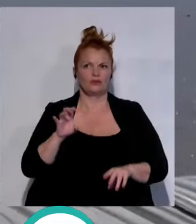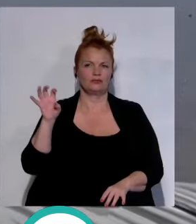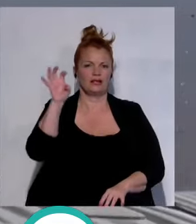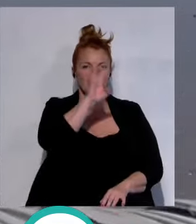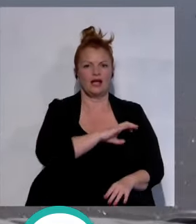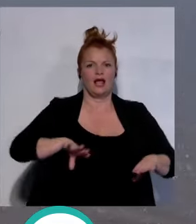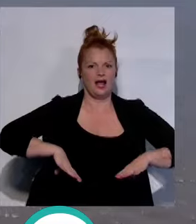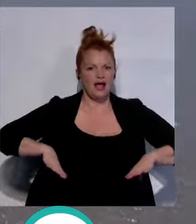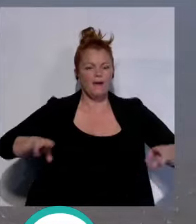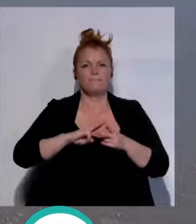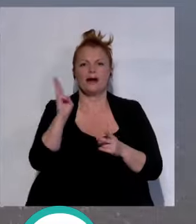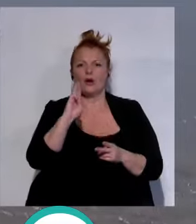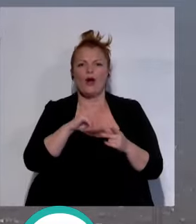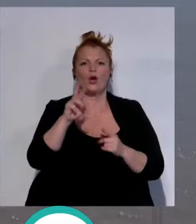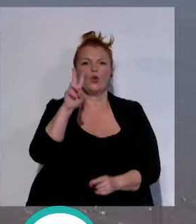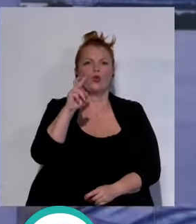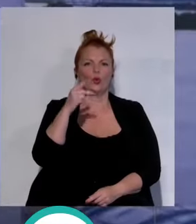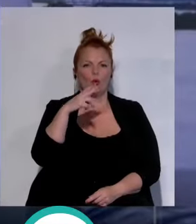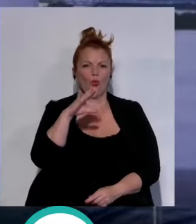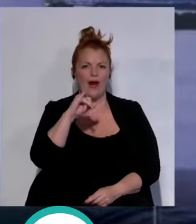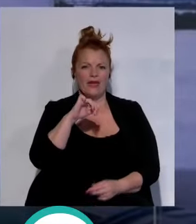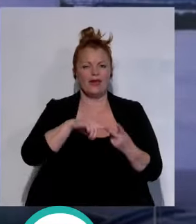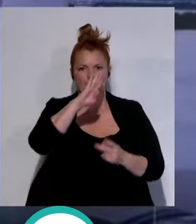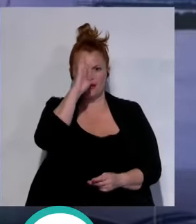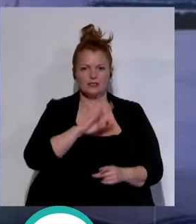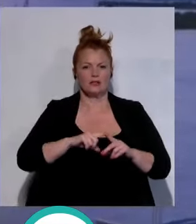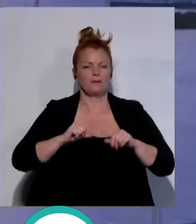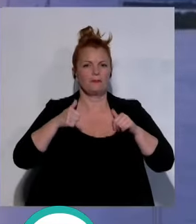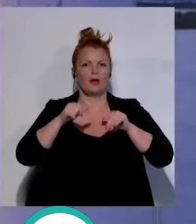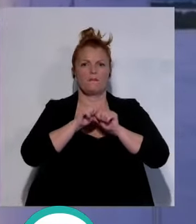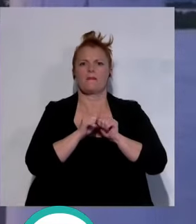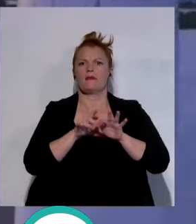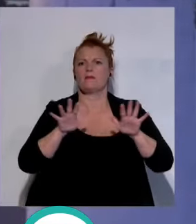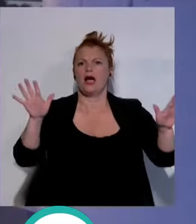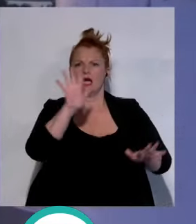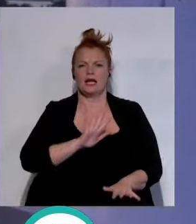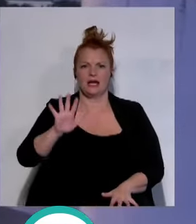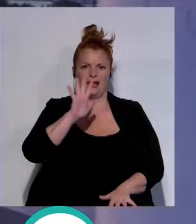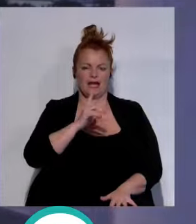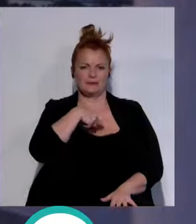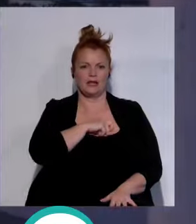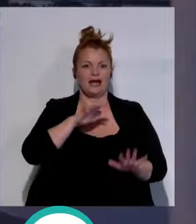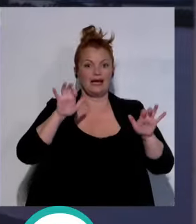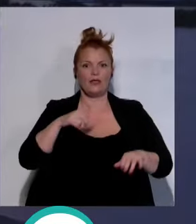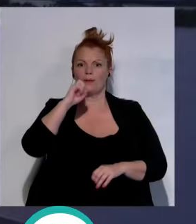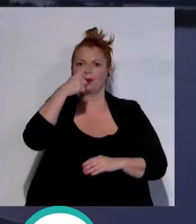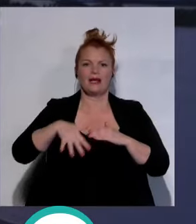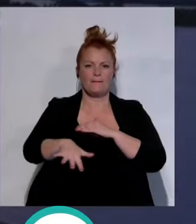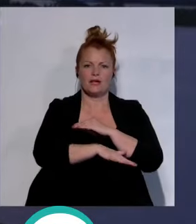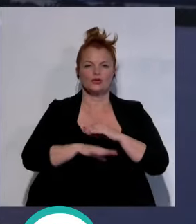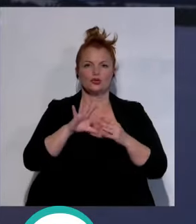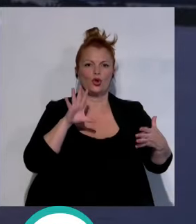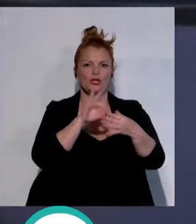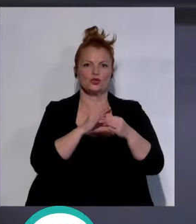como Argentina Paraguay Uruguay y Brasil y que comienza ahora su expansión por España con Cádiz como primera base y puerta con